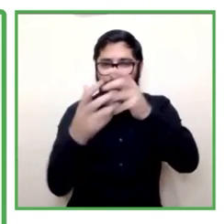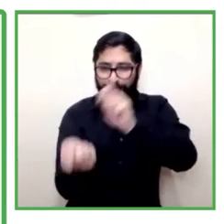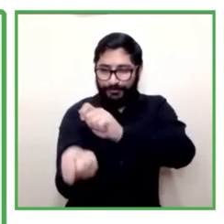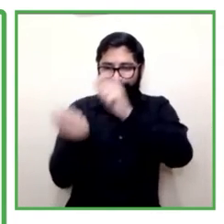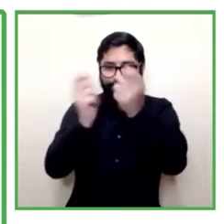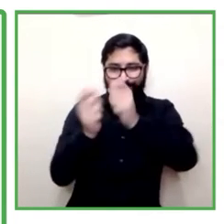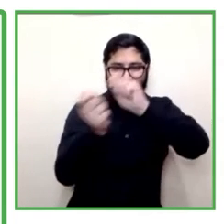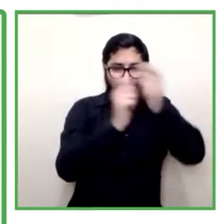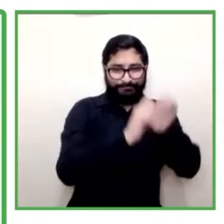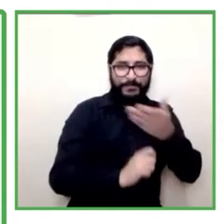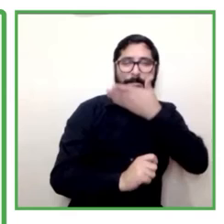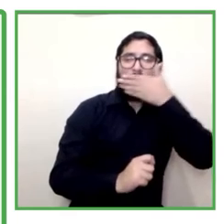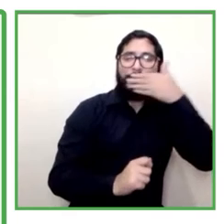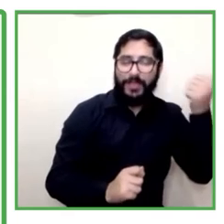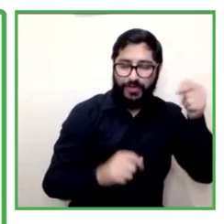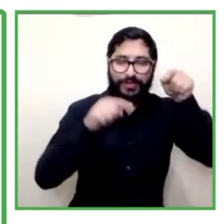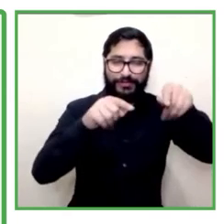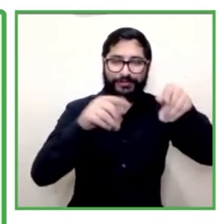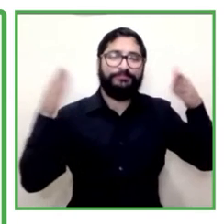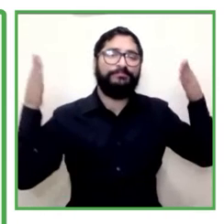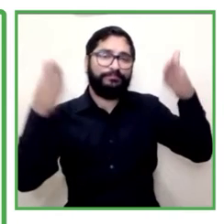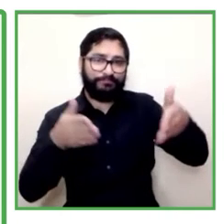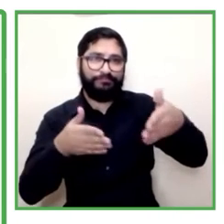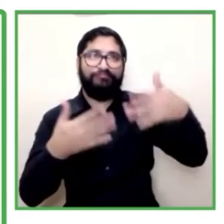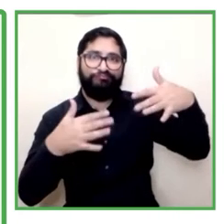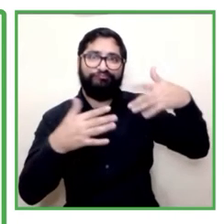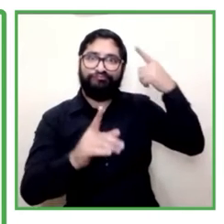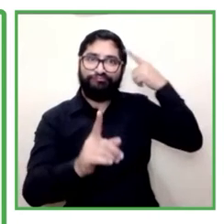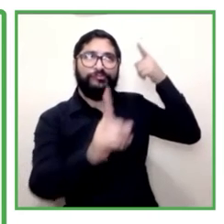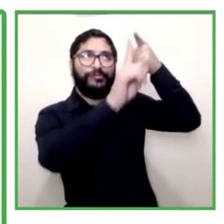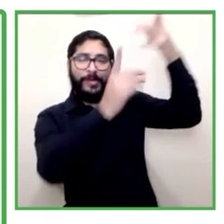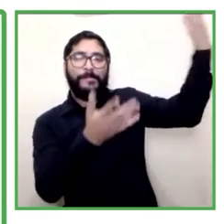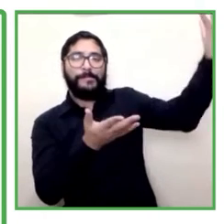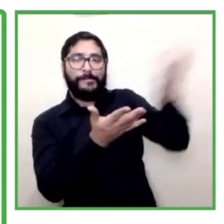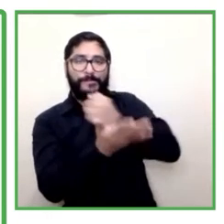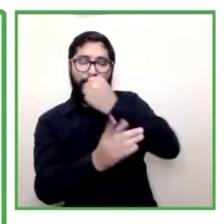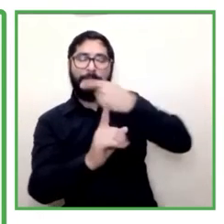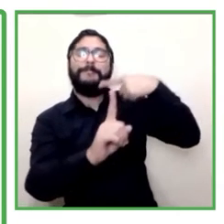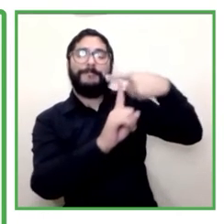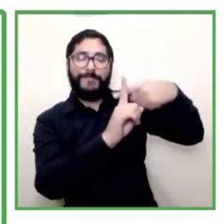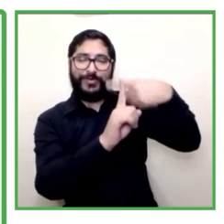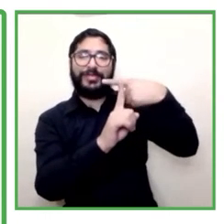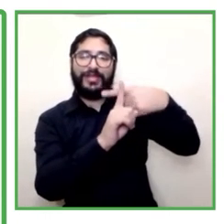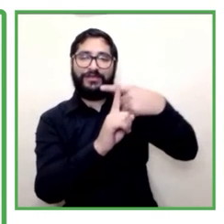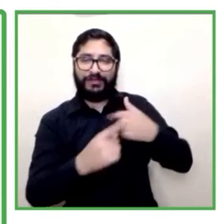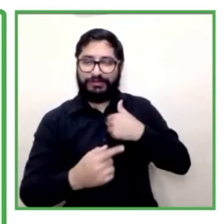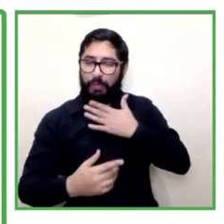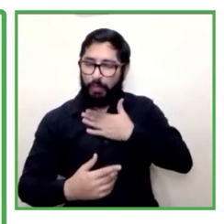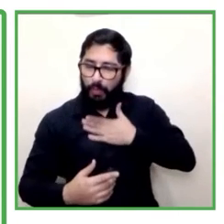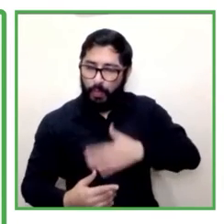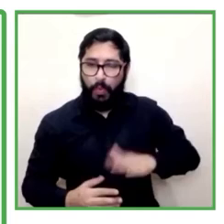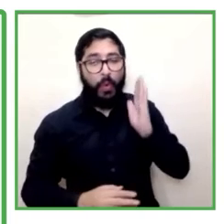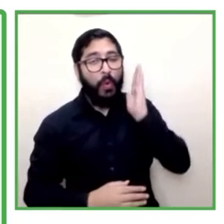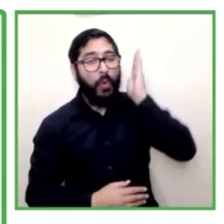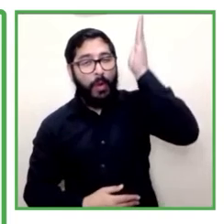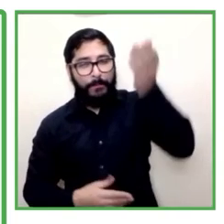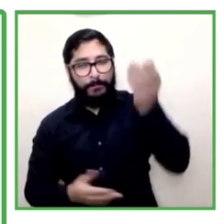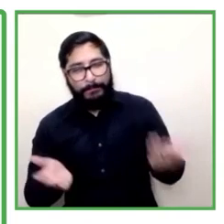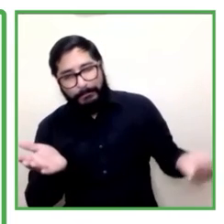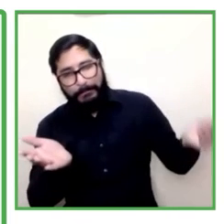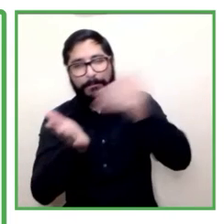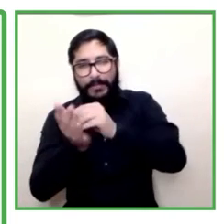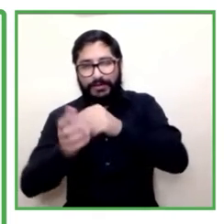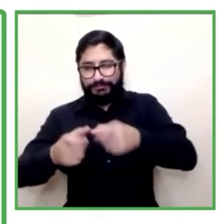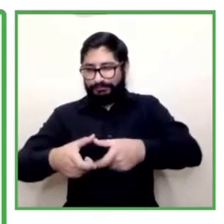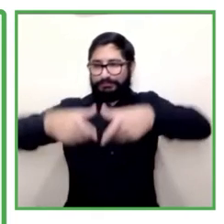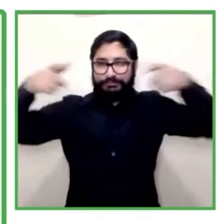ha sido un balance muy positivo con oportunidad de garantizar mayor participación mayor inclusión de la población y la época